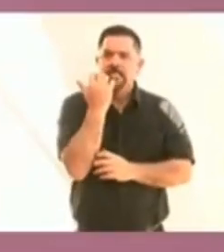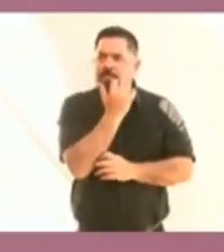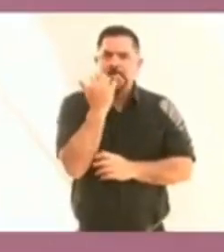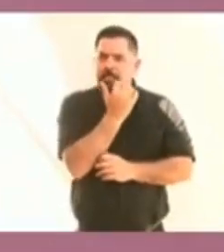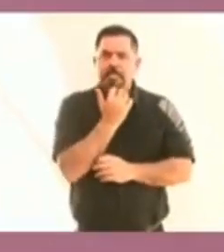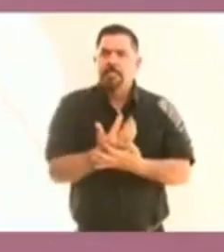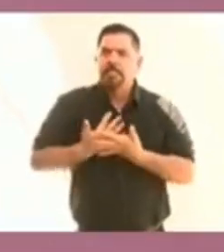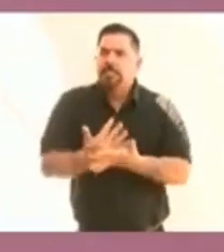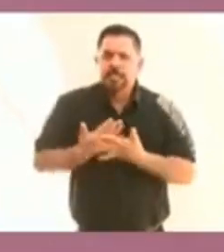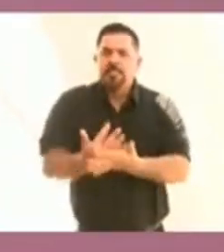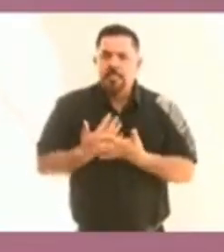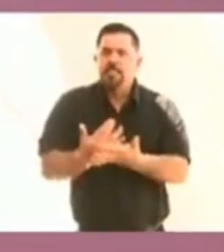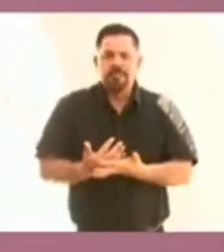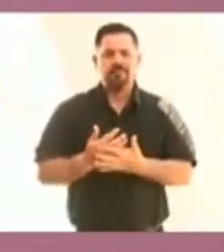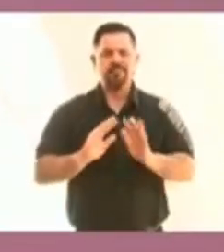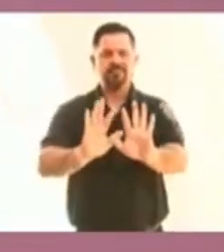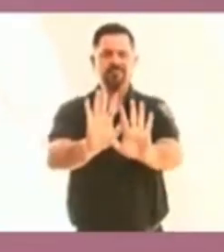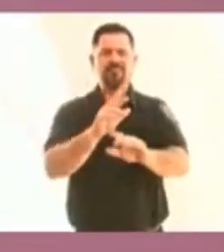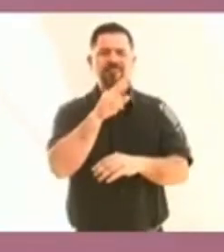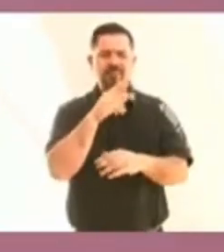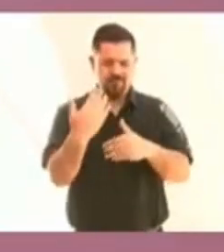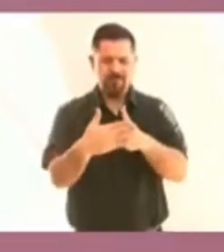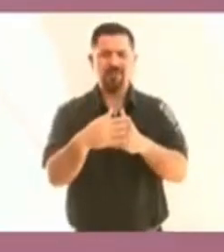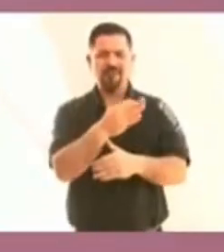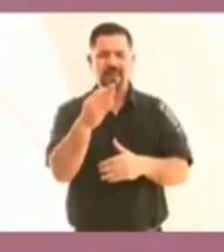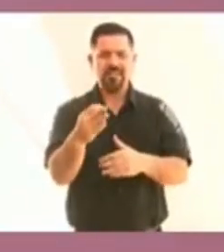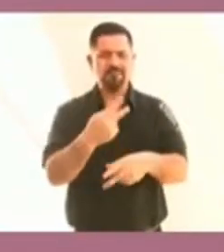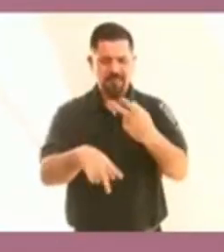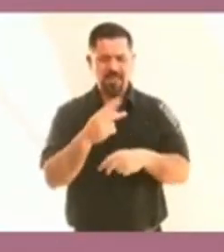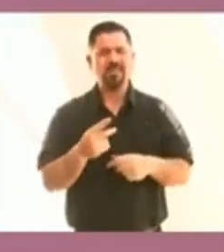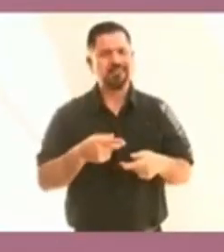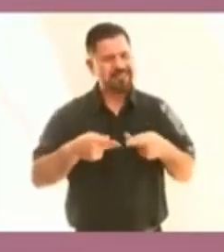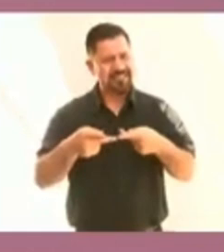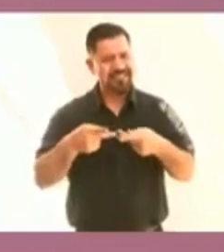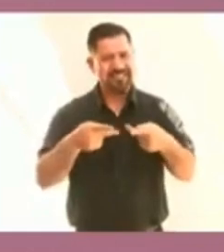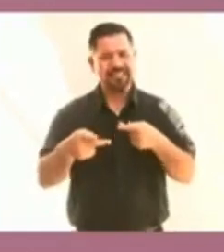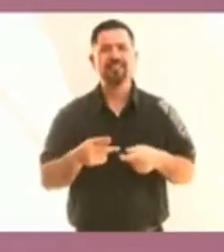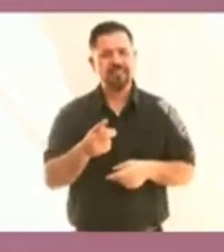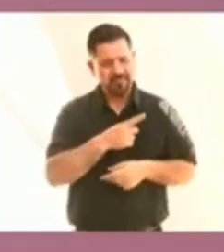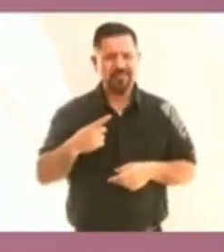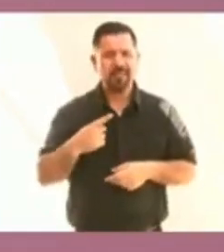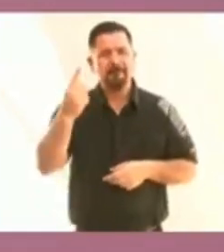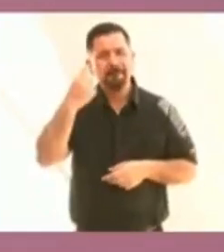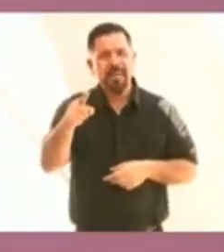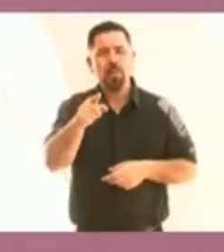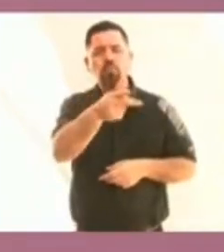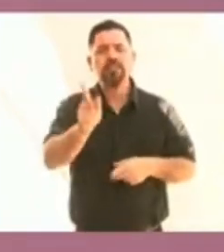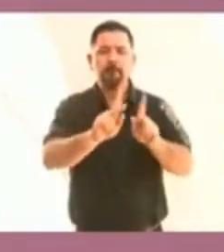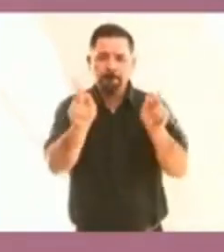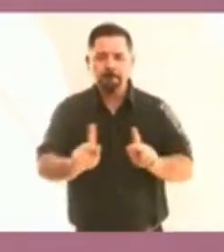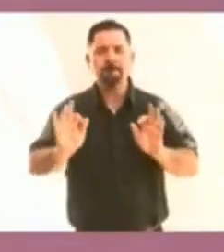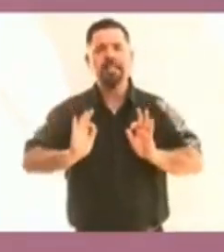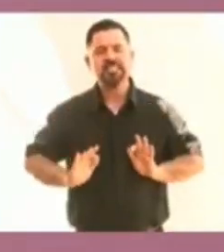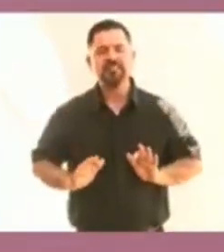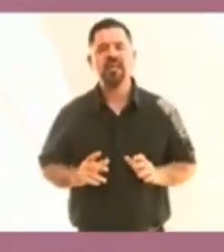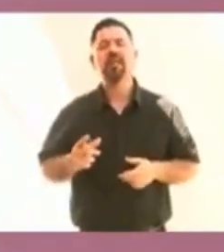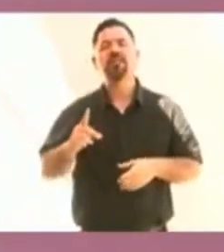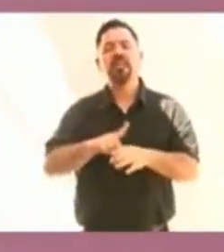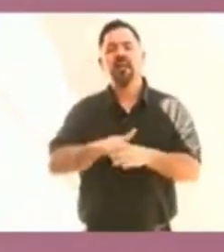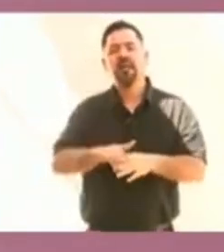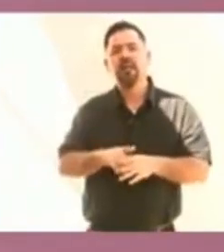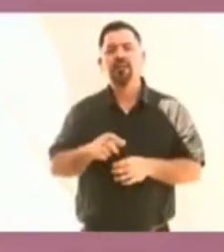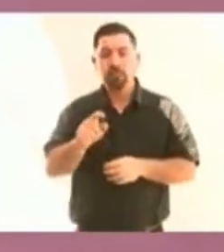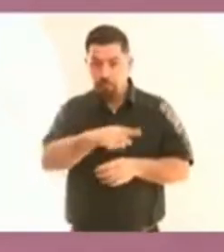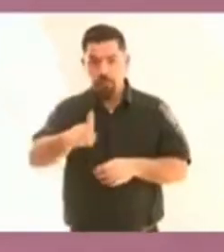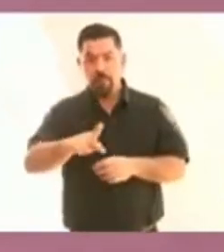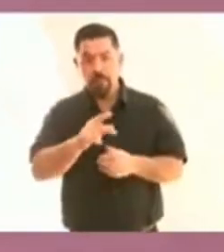que ya vienen estas dos fechas y que se sigan preparando para que de manera pacífica y por la vía democrática, si así lo decide